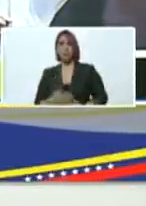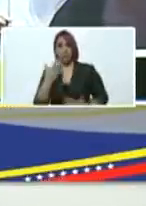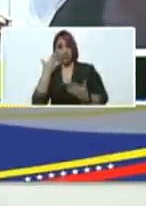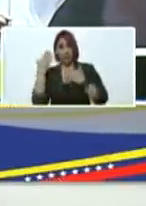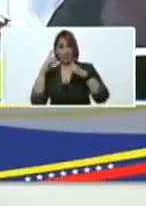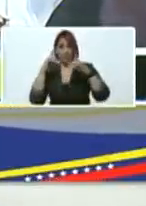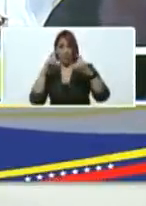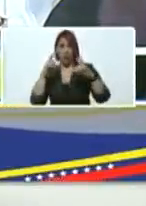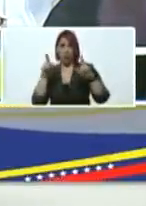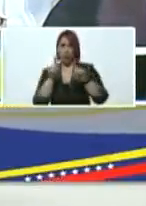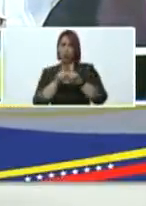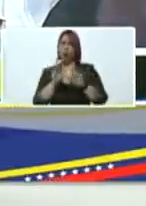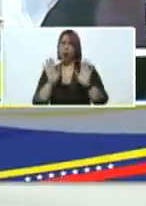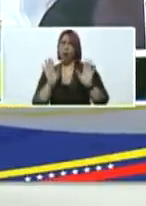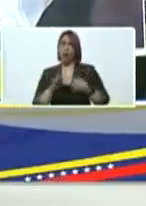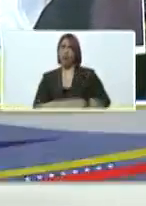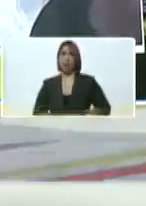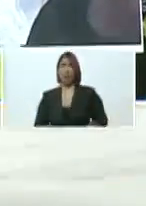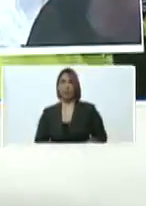Estoy igualito, ¿verdad?